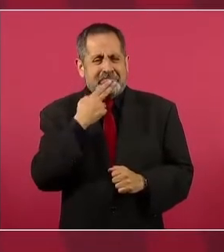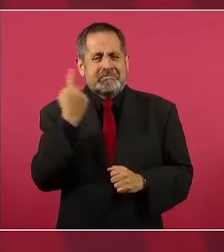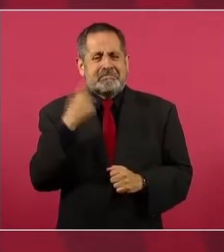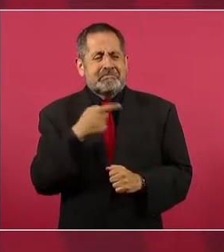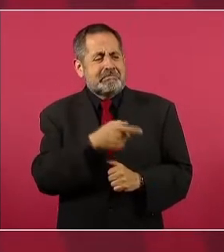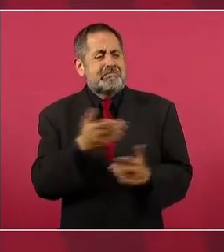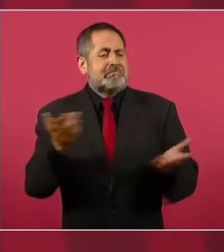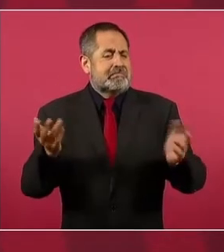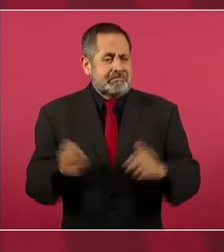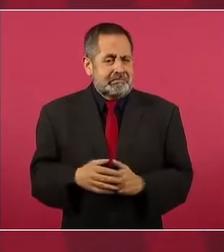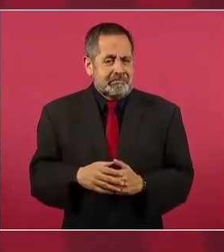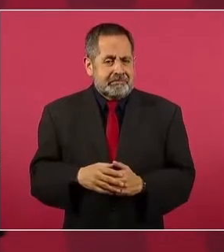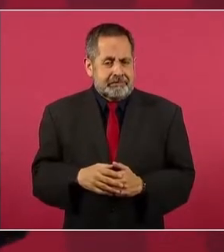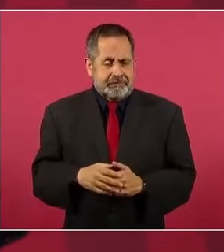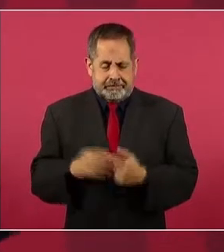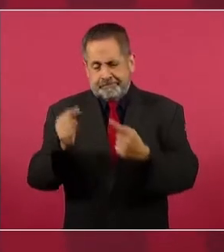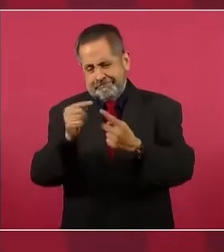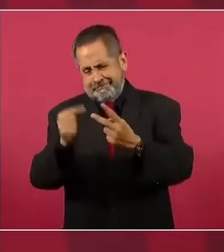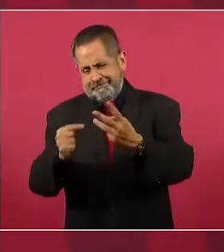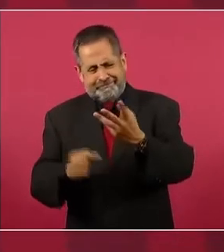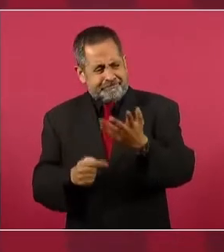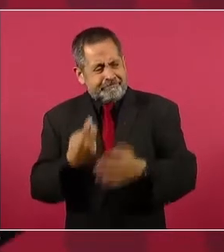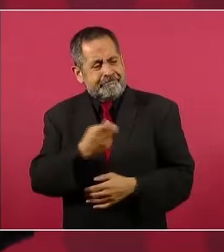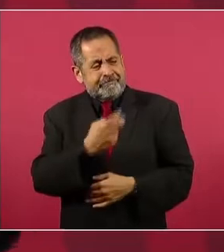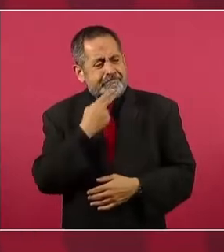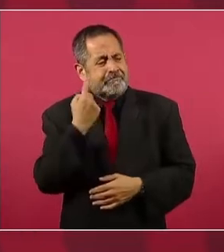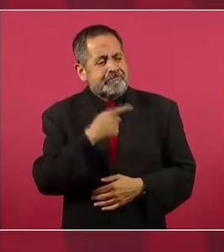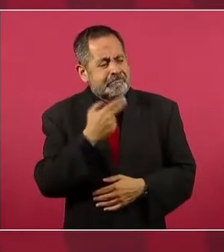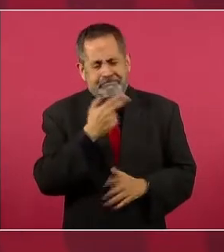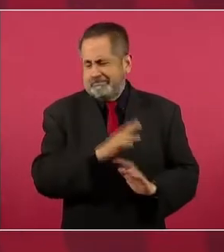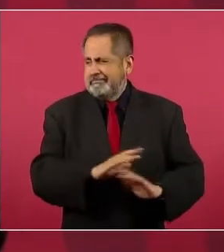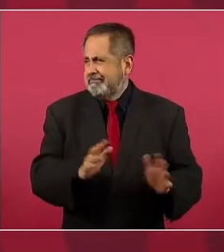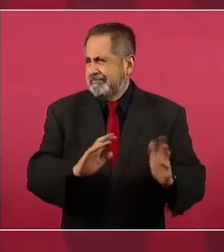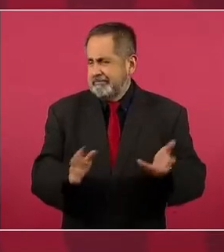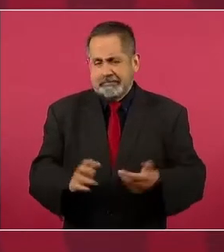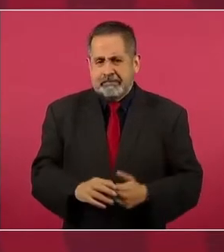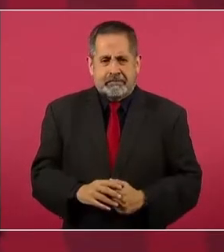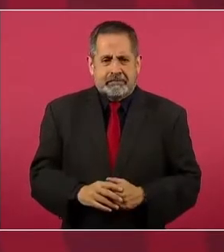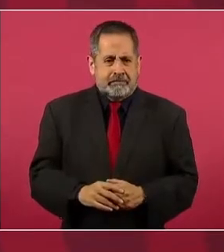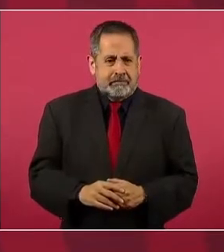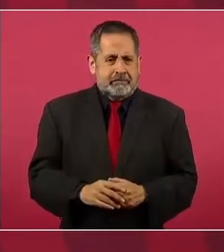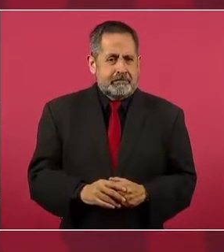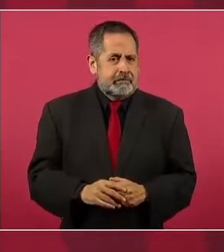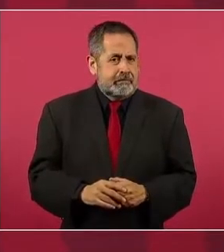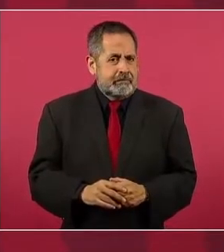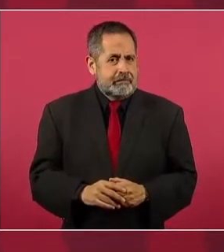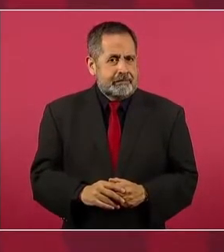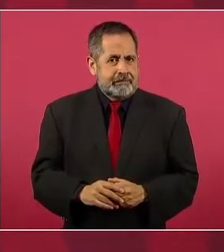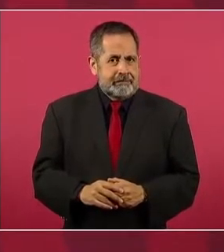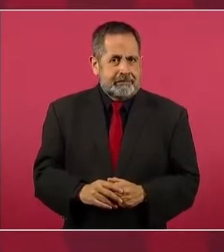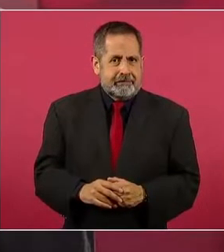Entre otras cosas, porque también hay